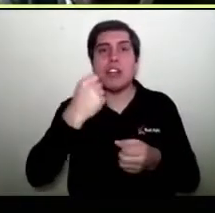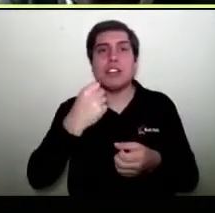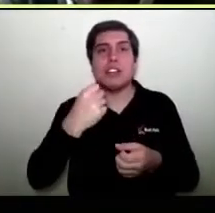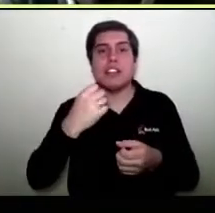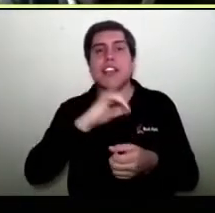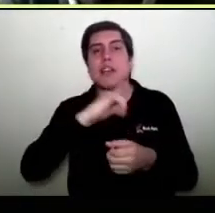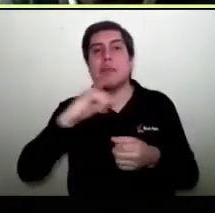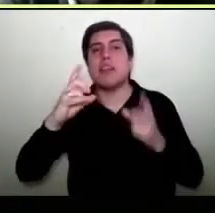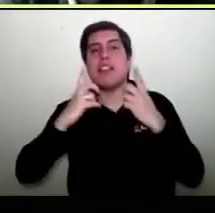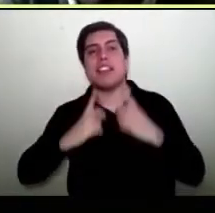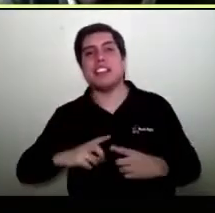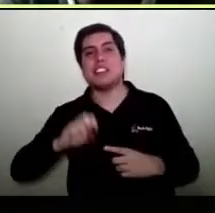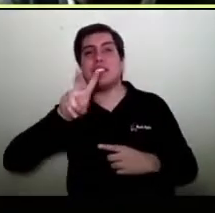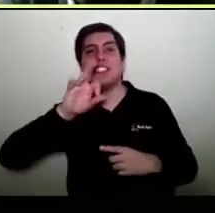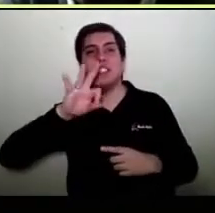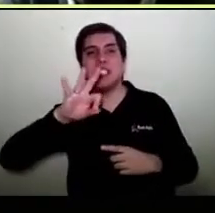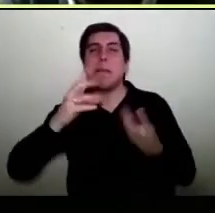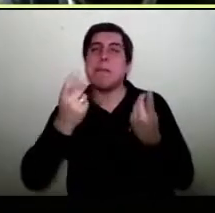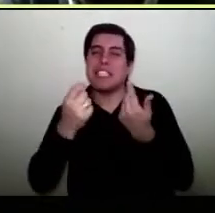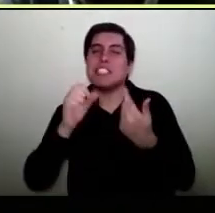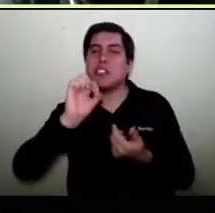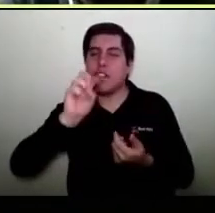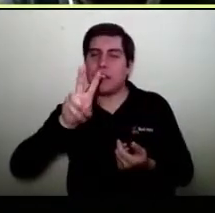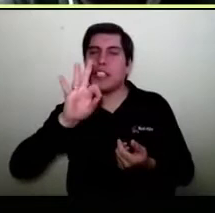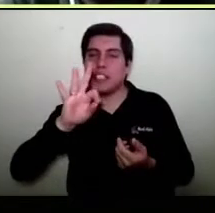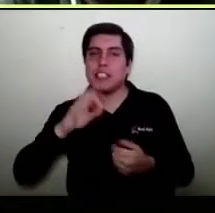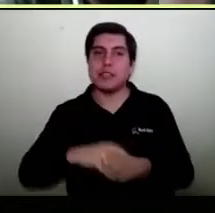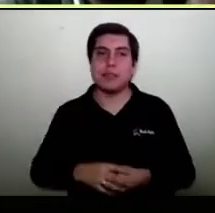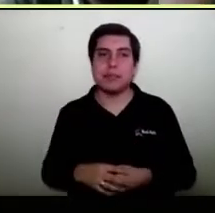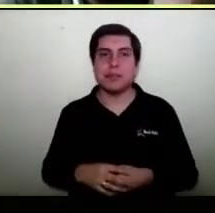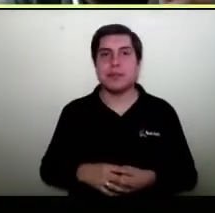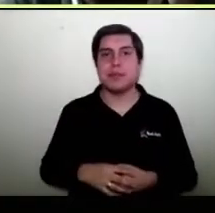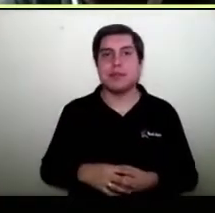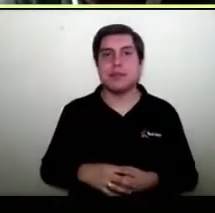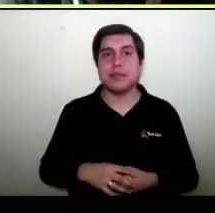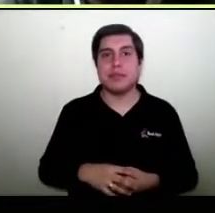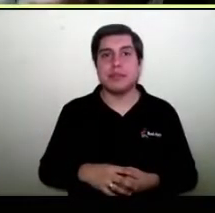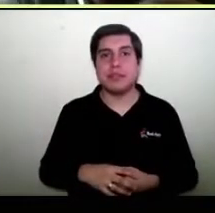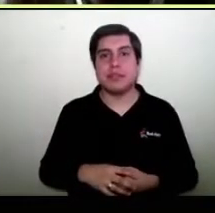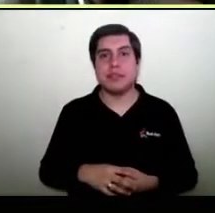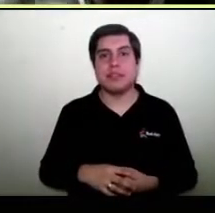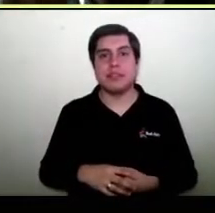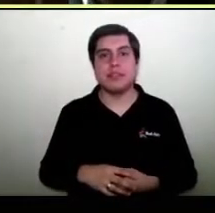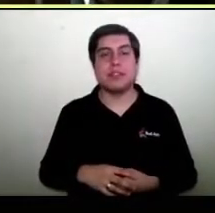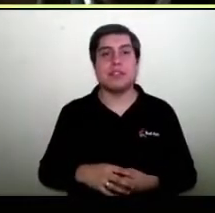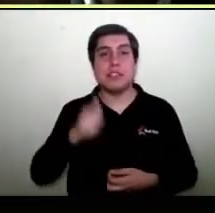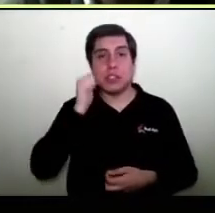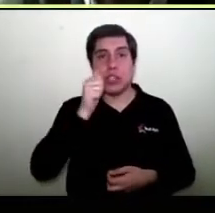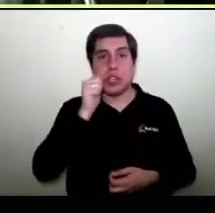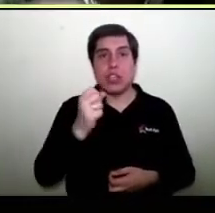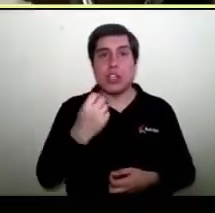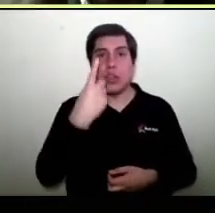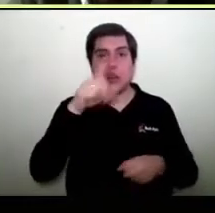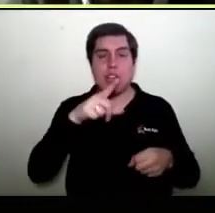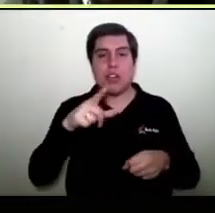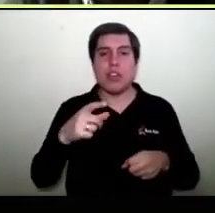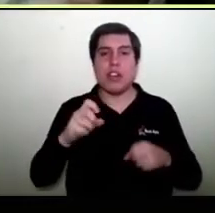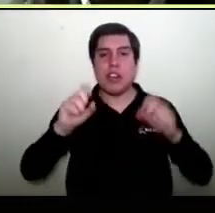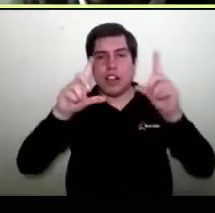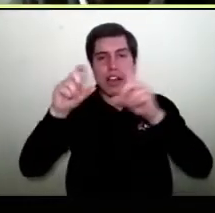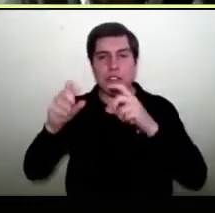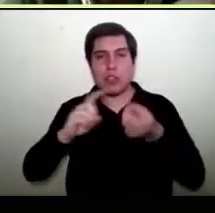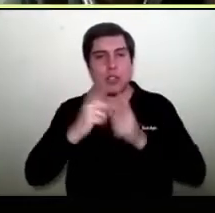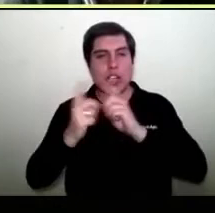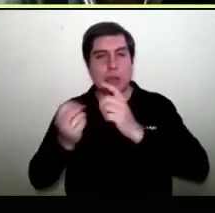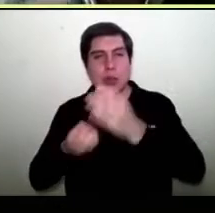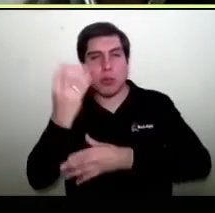como le llamo yo. En el fondo, hoy día, la venta de un mall virtual te permite trabajar una hora firme todos los días con tu foto, actualizarlas,